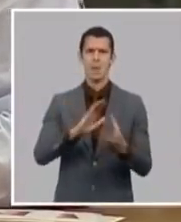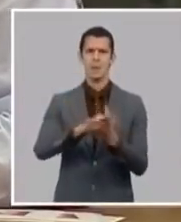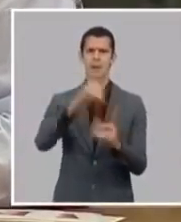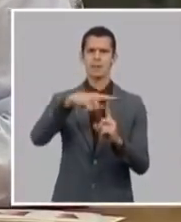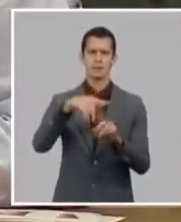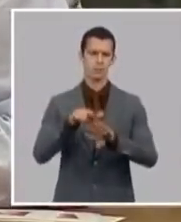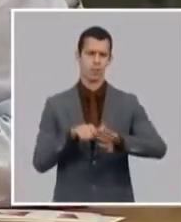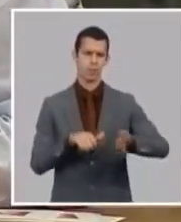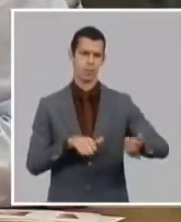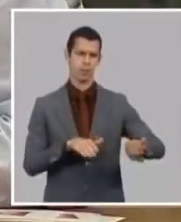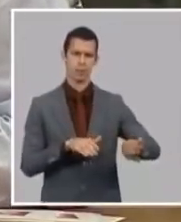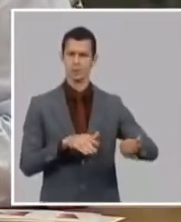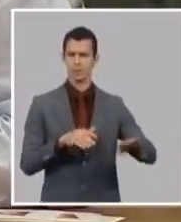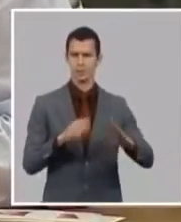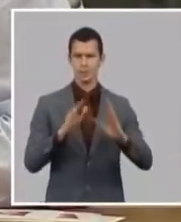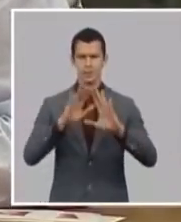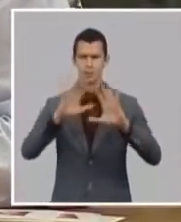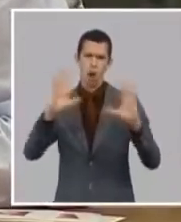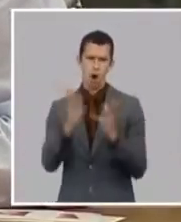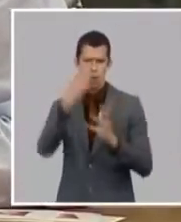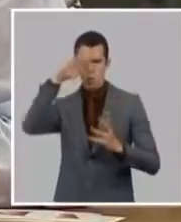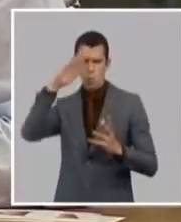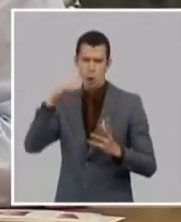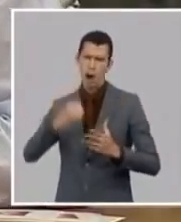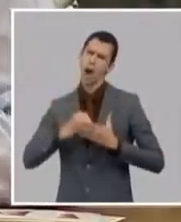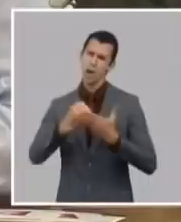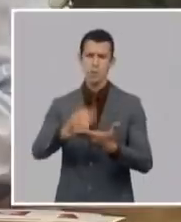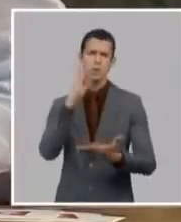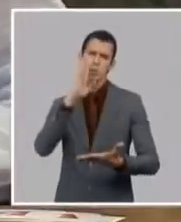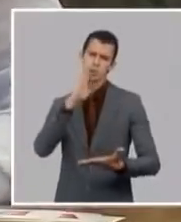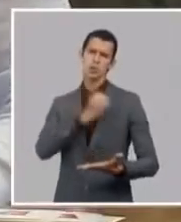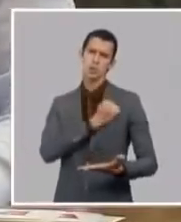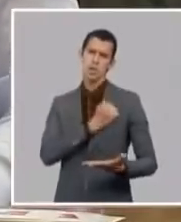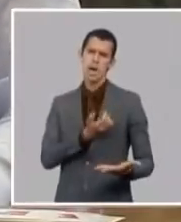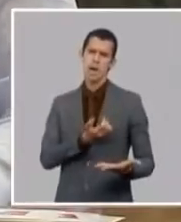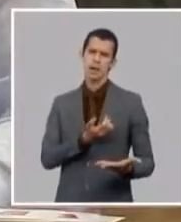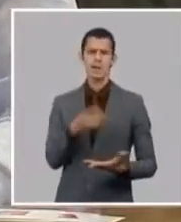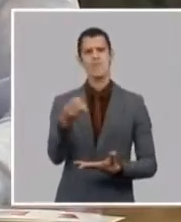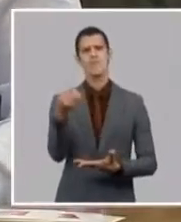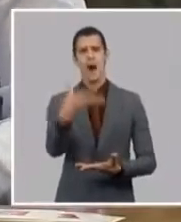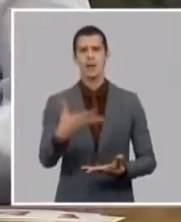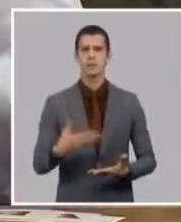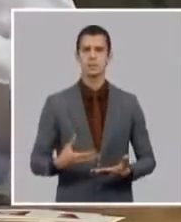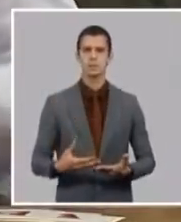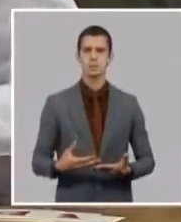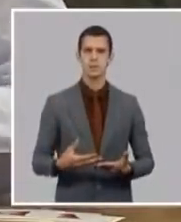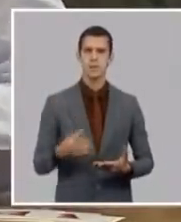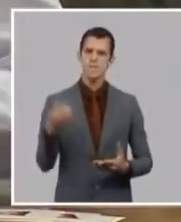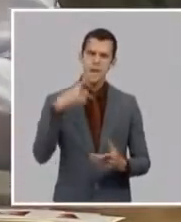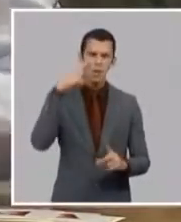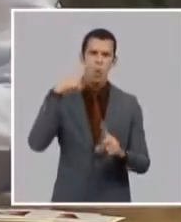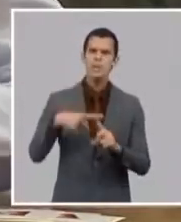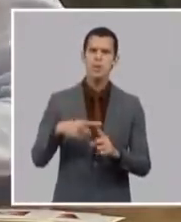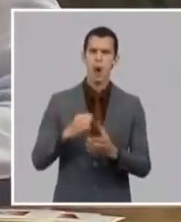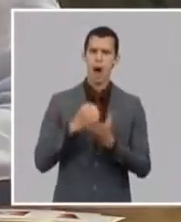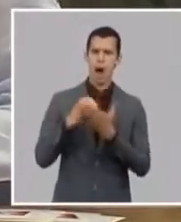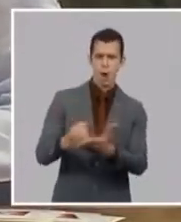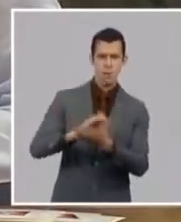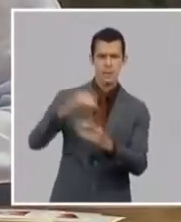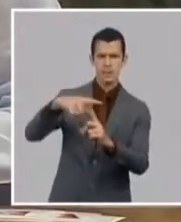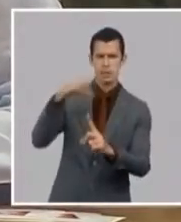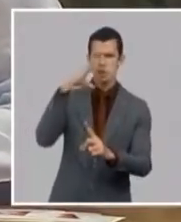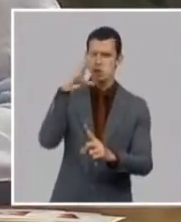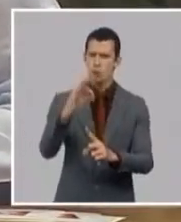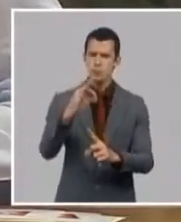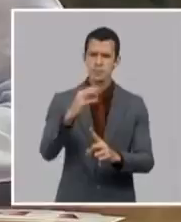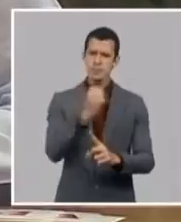la vida ha demostrado quienes son los que se han ocupado de Matanz a Matanz inmediatamente entrando en pandemia